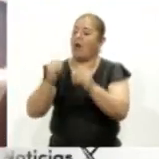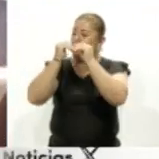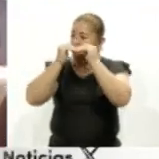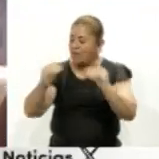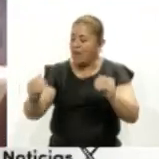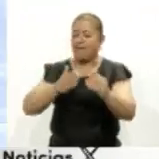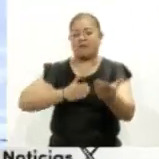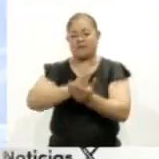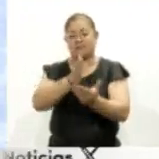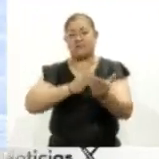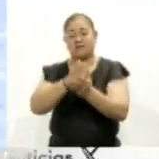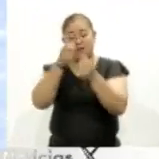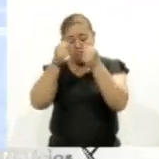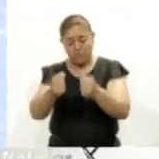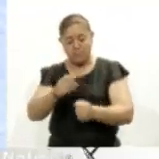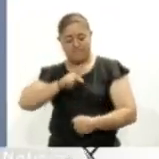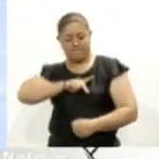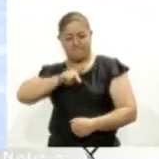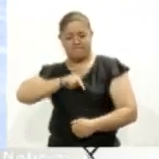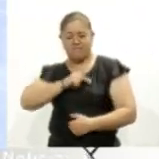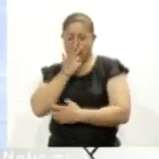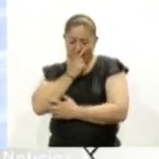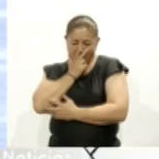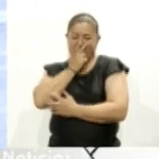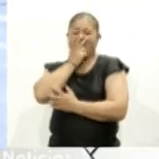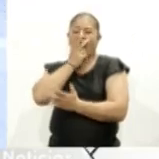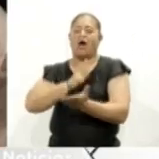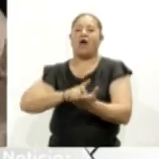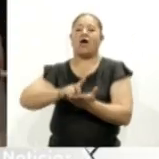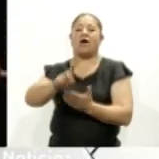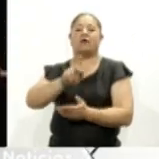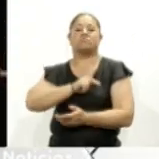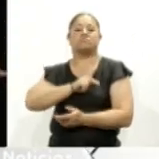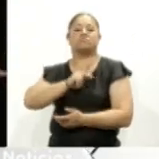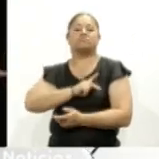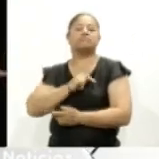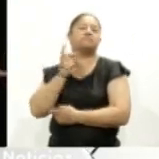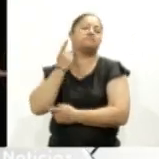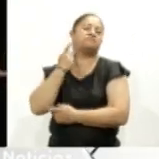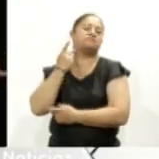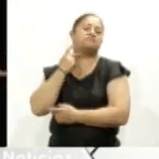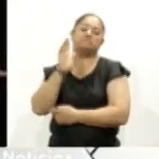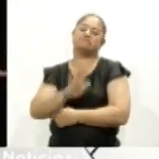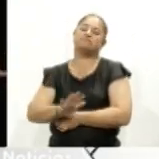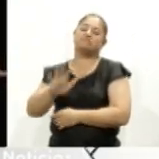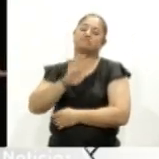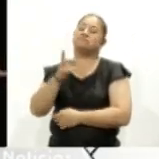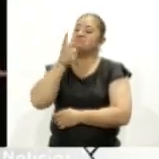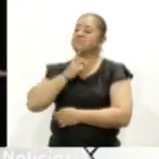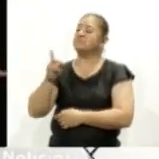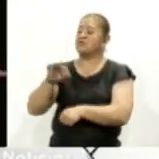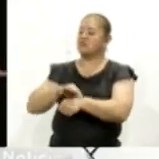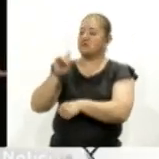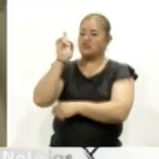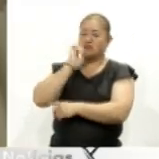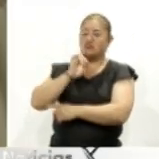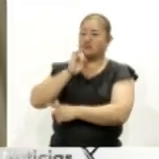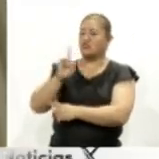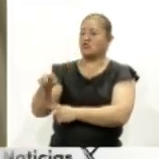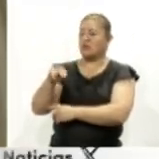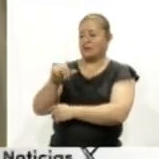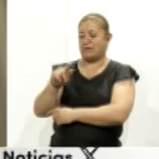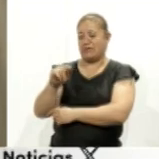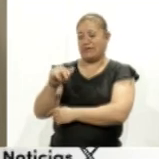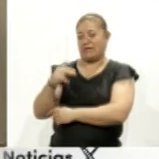garantía y disfrute de sus derechos civiles y políticos. Enfatizó la doctora en Historia Nathalie Rodríguez Sánchez durante la conferencia